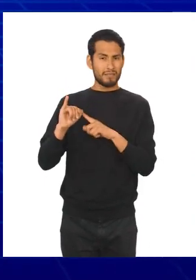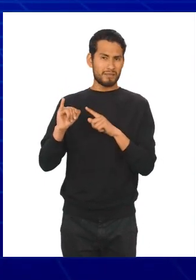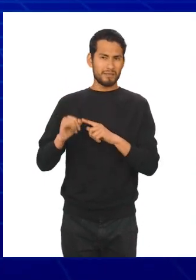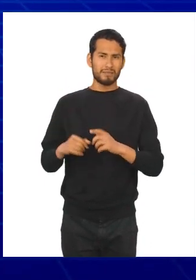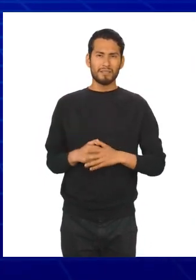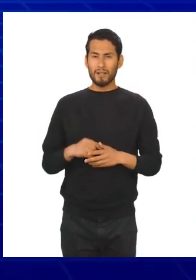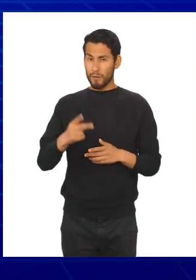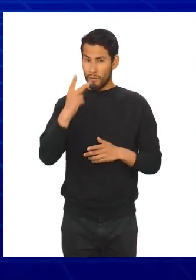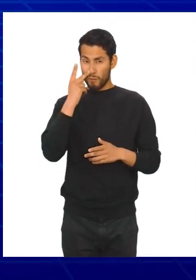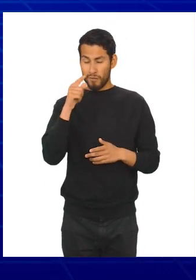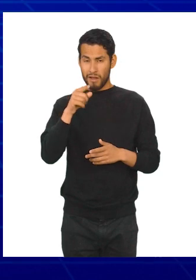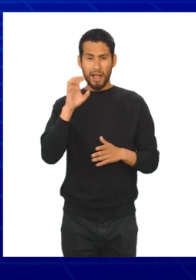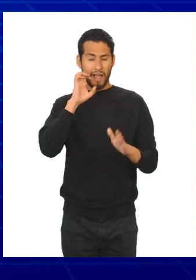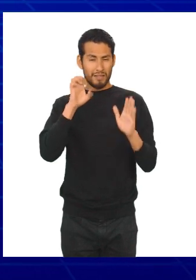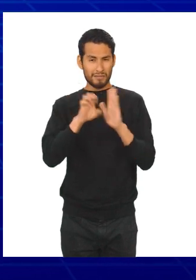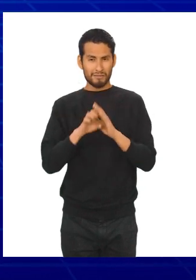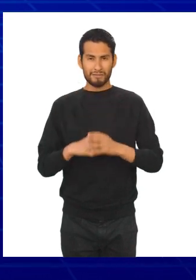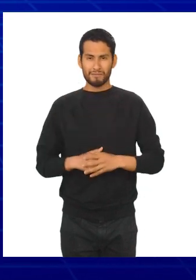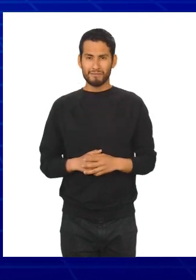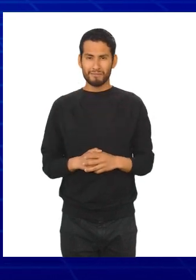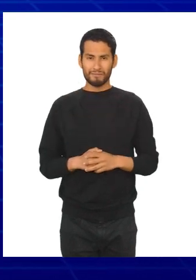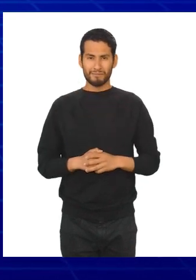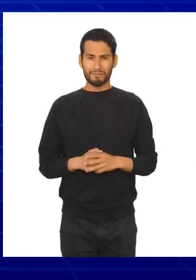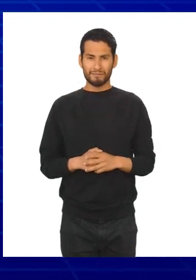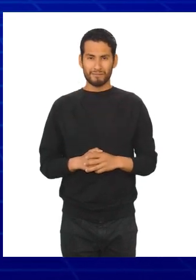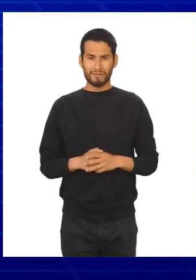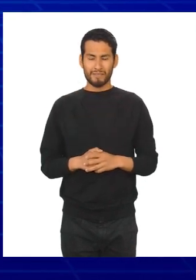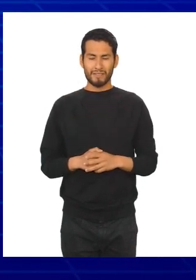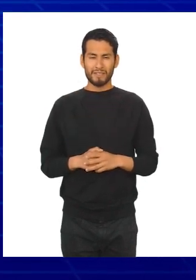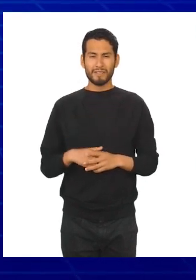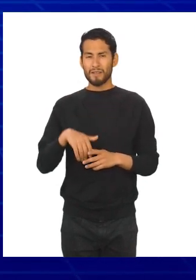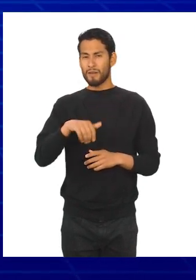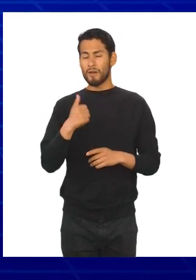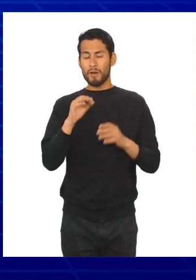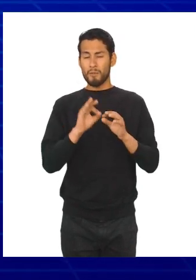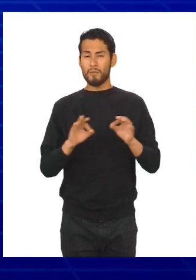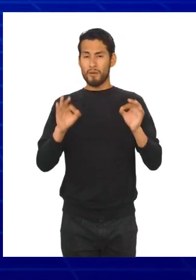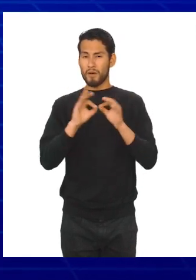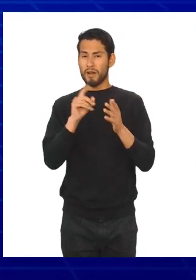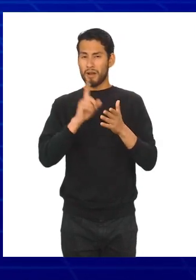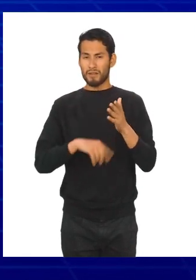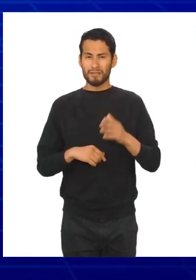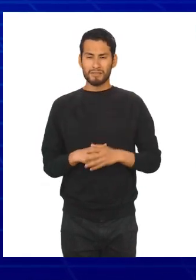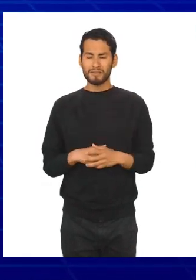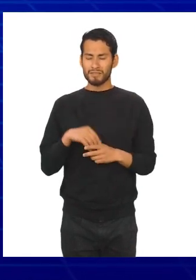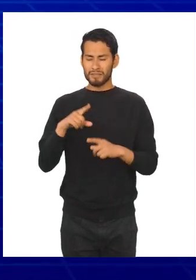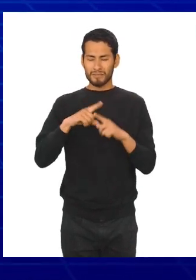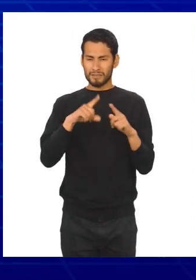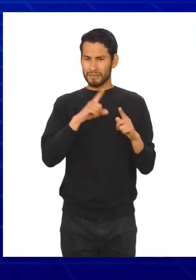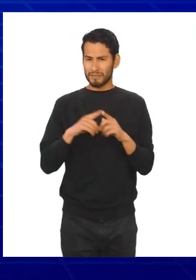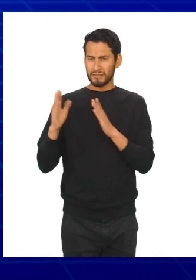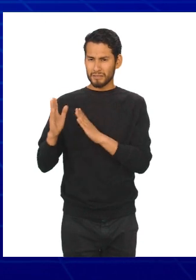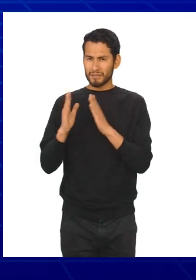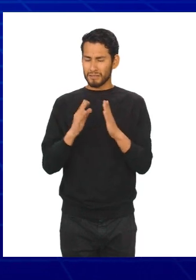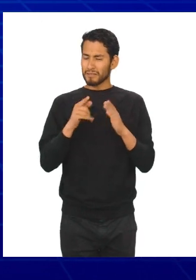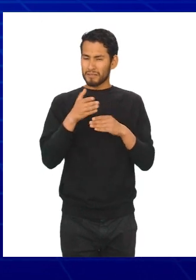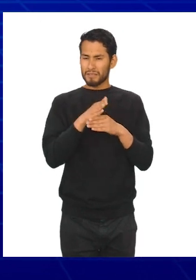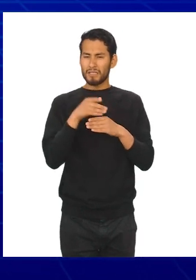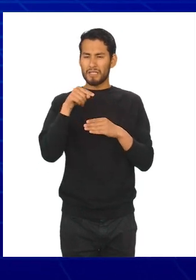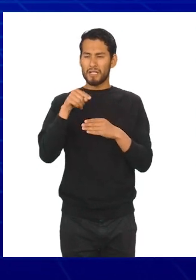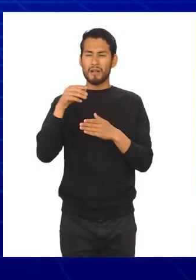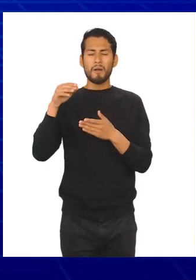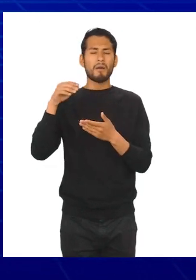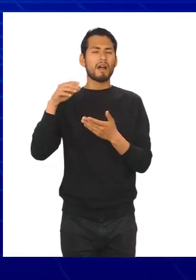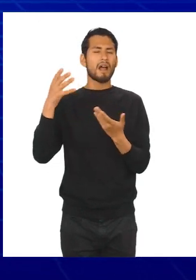li, como vemos en el siguiente ejemplo. Otro punto importante son las marcas de clase, que son el